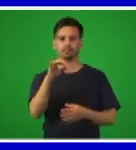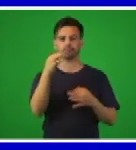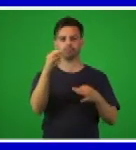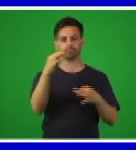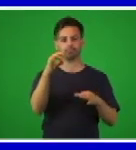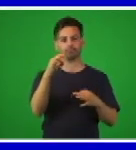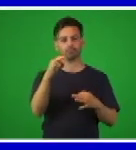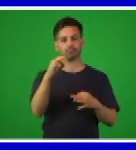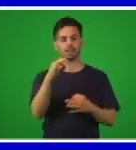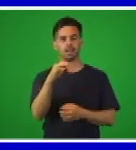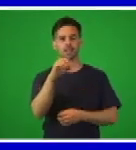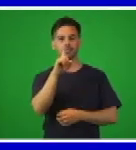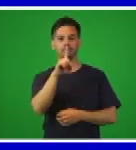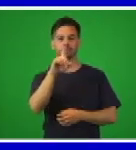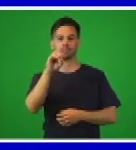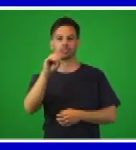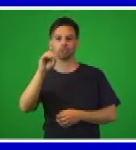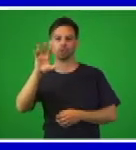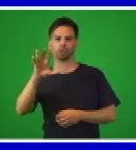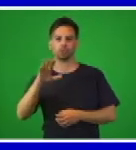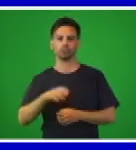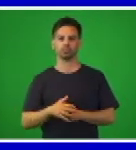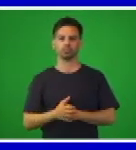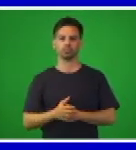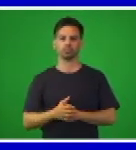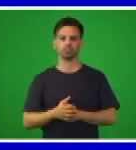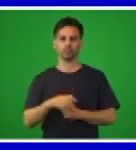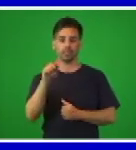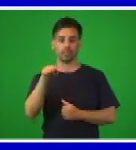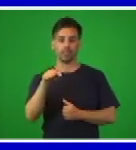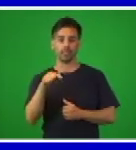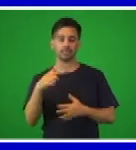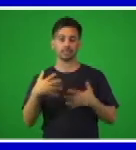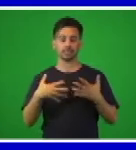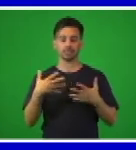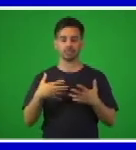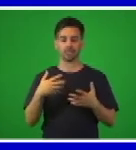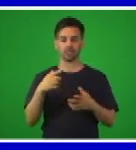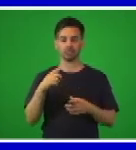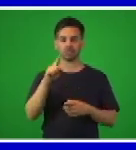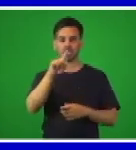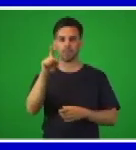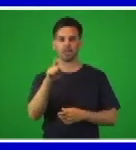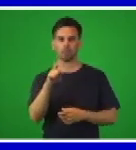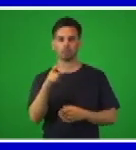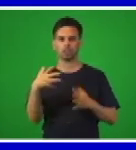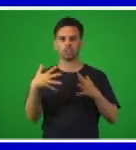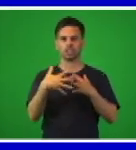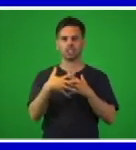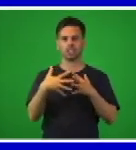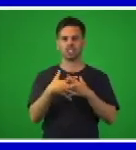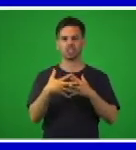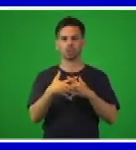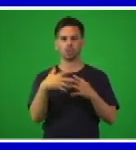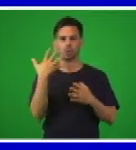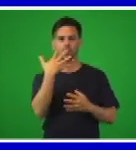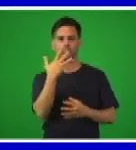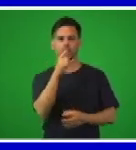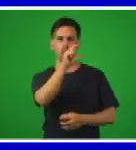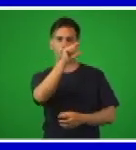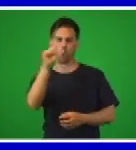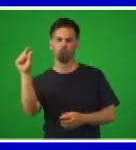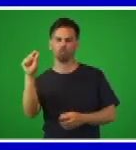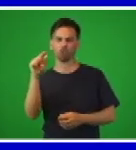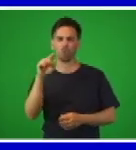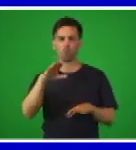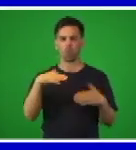va a permitir continuar ejercitando lo relacionado con el adjetivo. Que recuerden que el adjetivo es la palabra que dice cómo